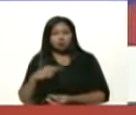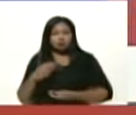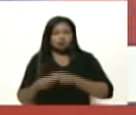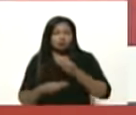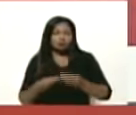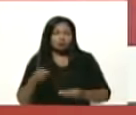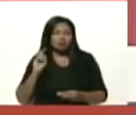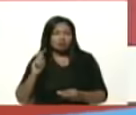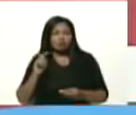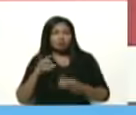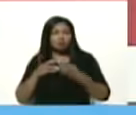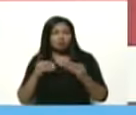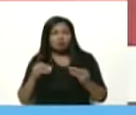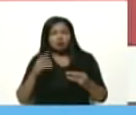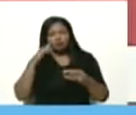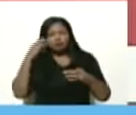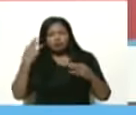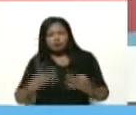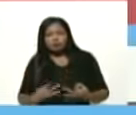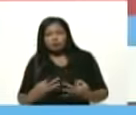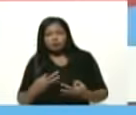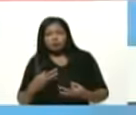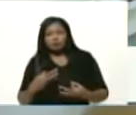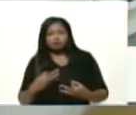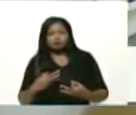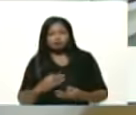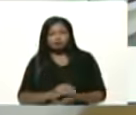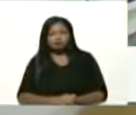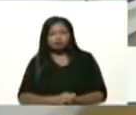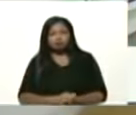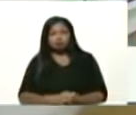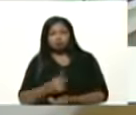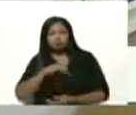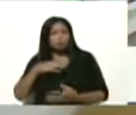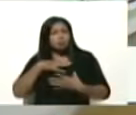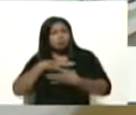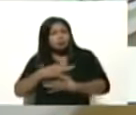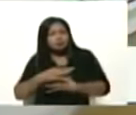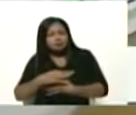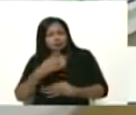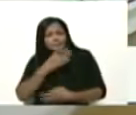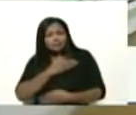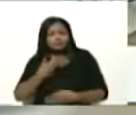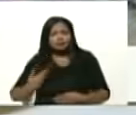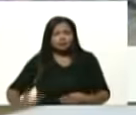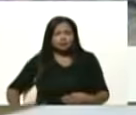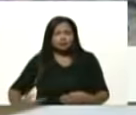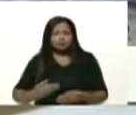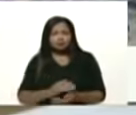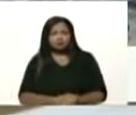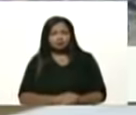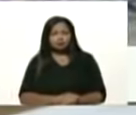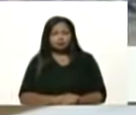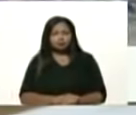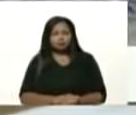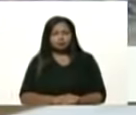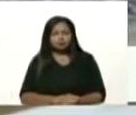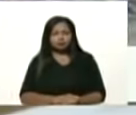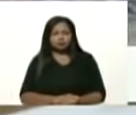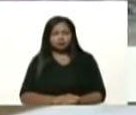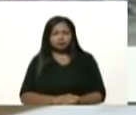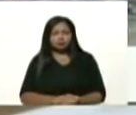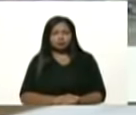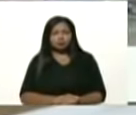necesarias para la seguridad contra todo. que nos interesa, señor presidente, es que, entre